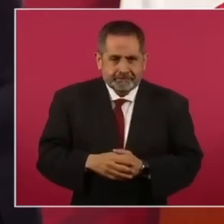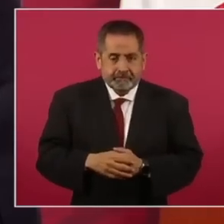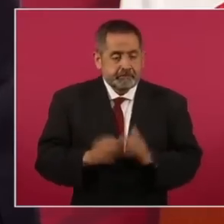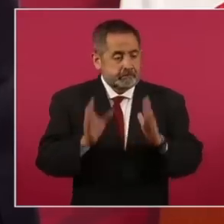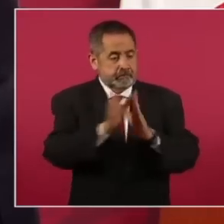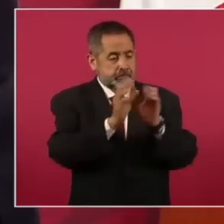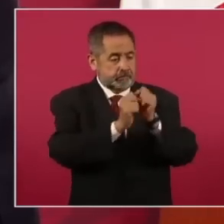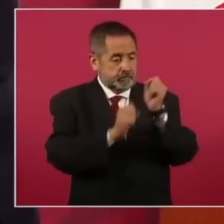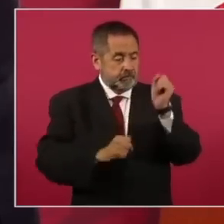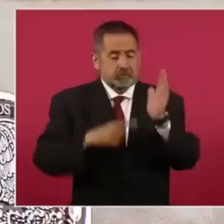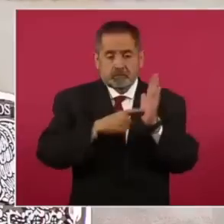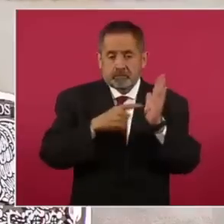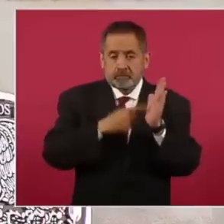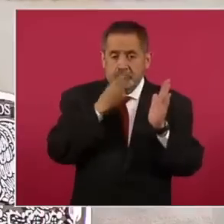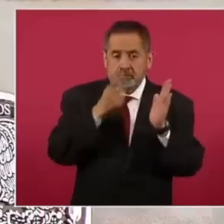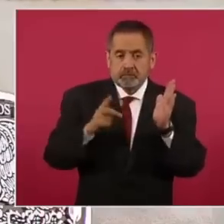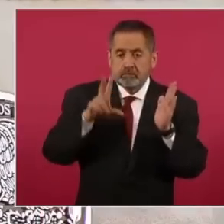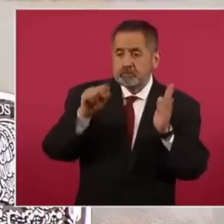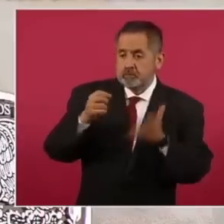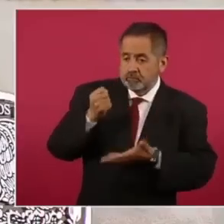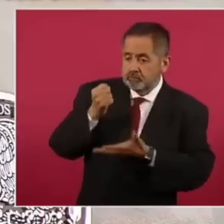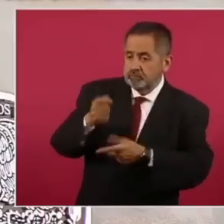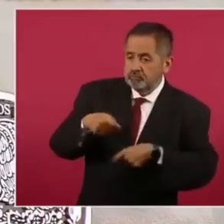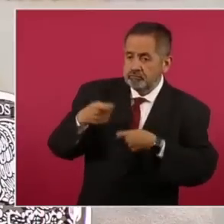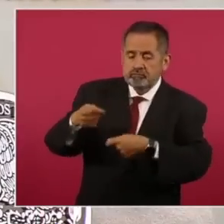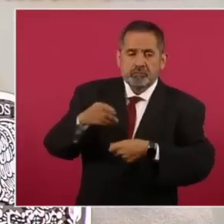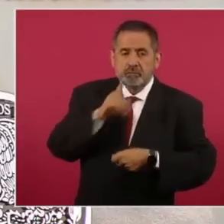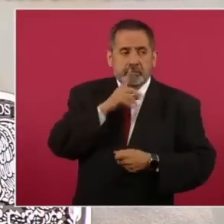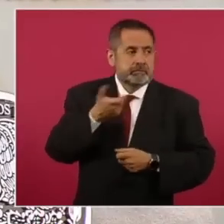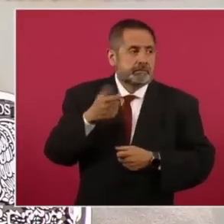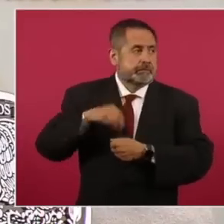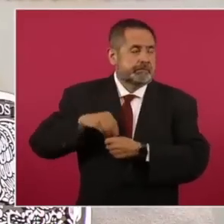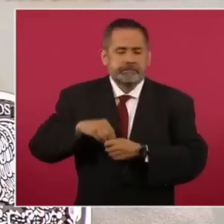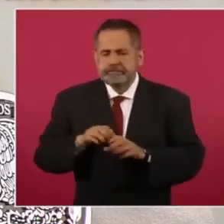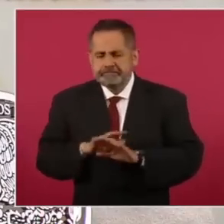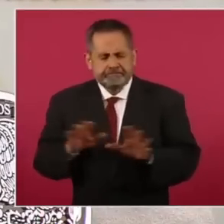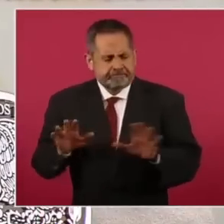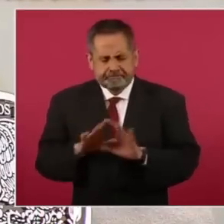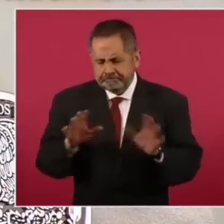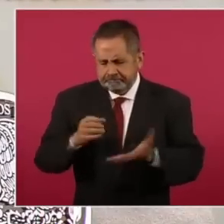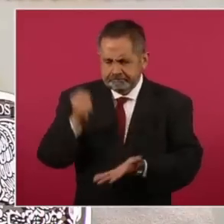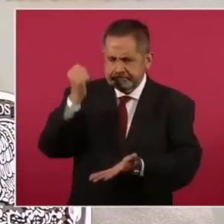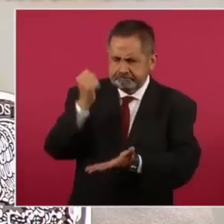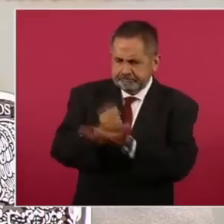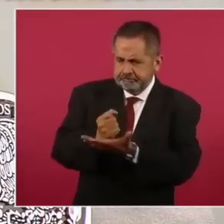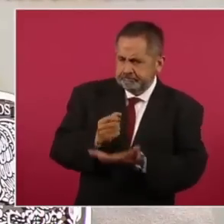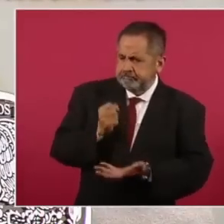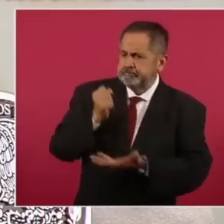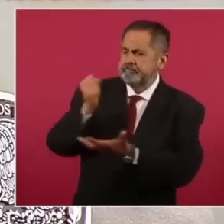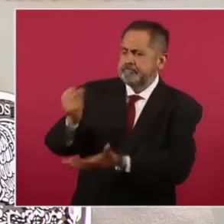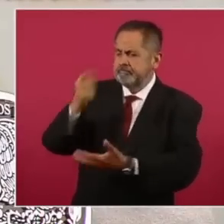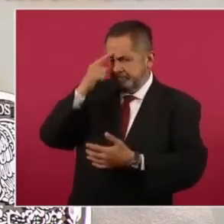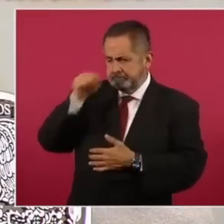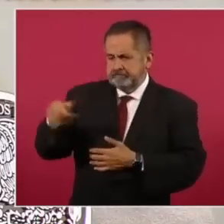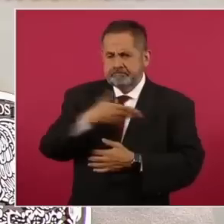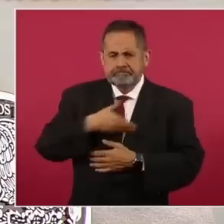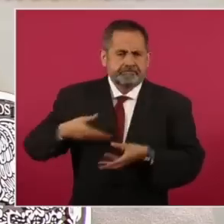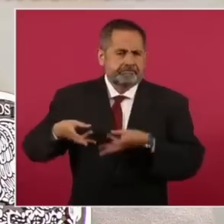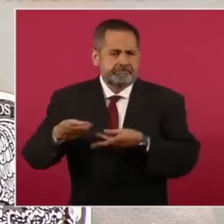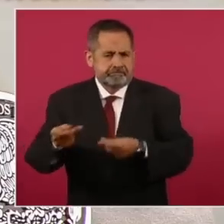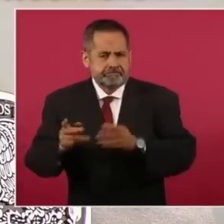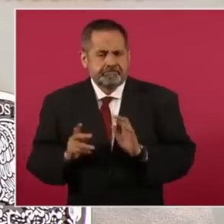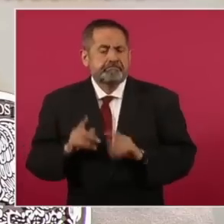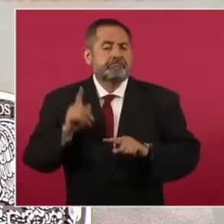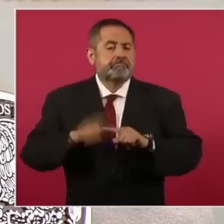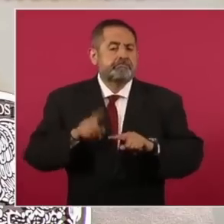decía no habrá más partidas secretas que las que se aprueben para eso, que serán